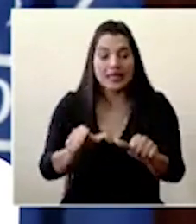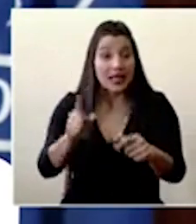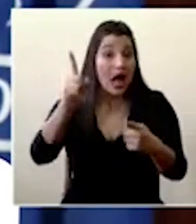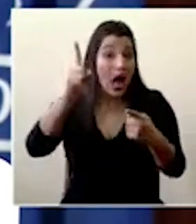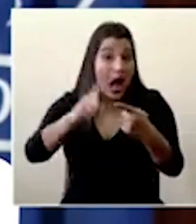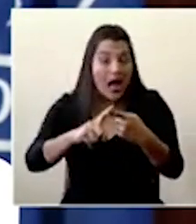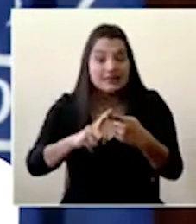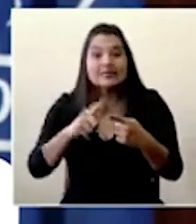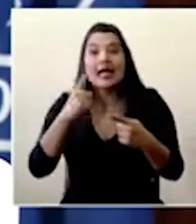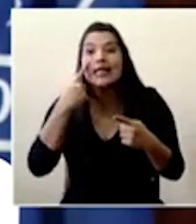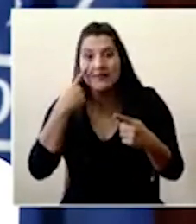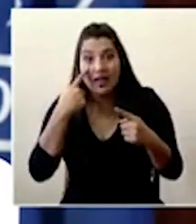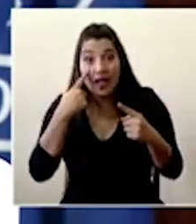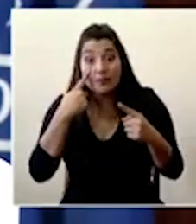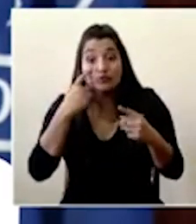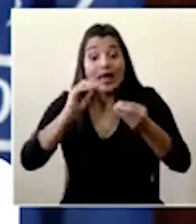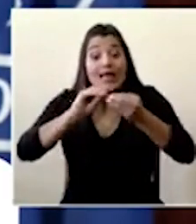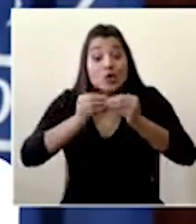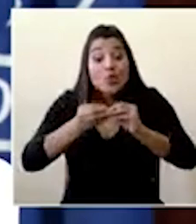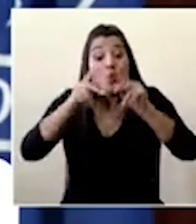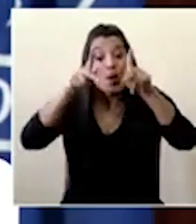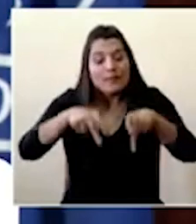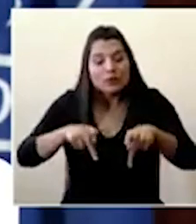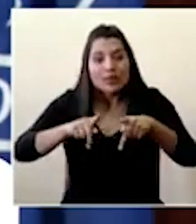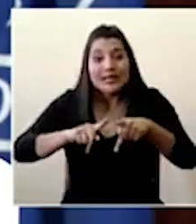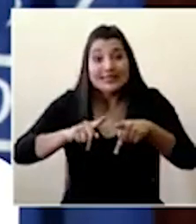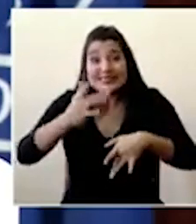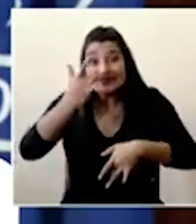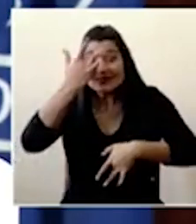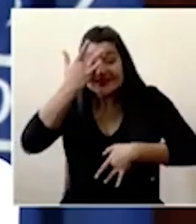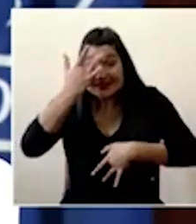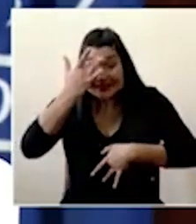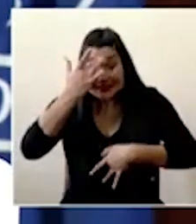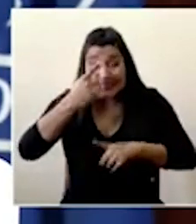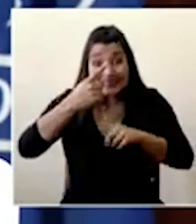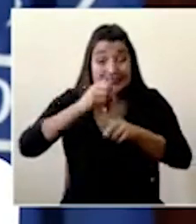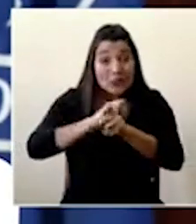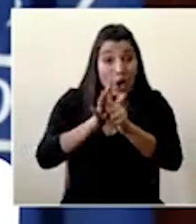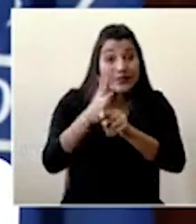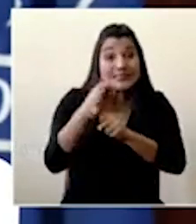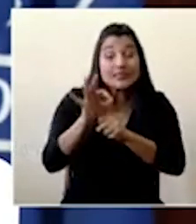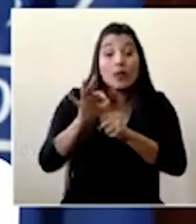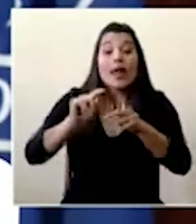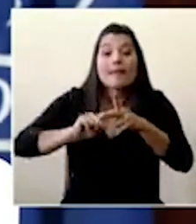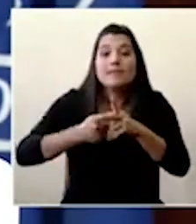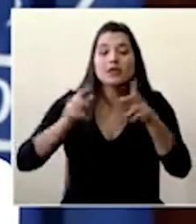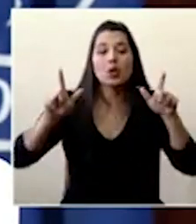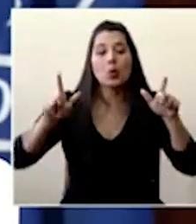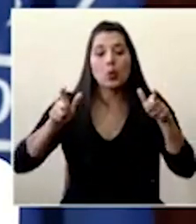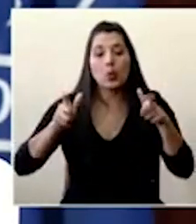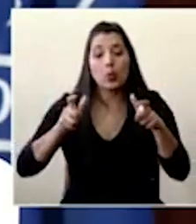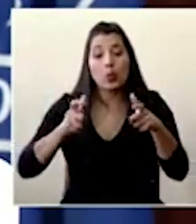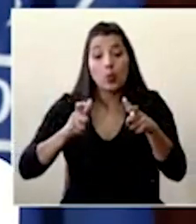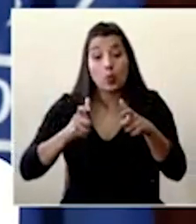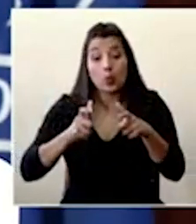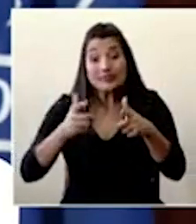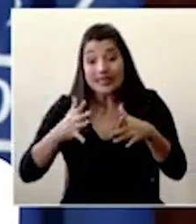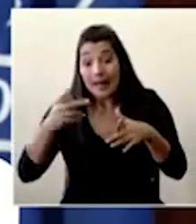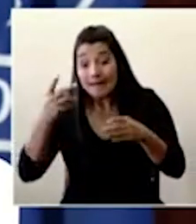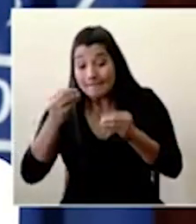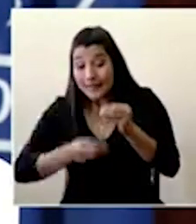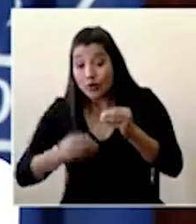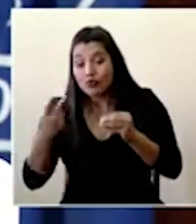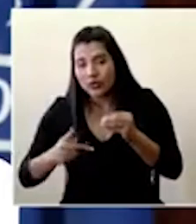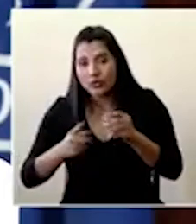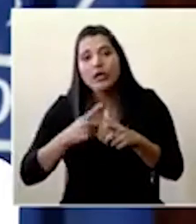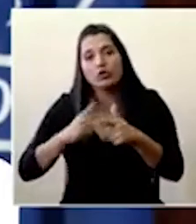de la curva más bien empieza a decrecer y que ya en realidad tengamos un riesgo mucho menor de contagio a nivel